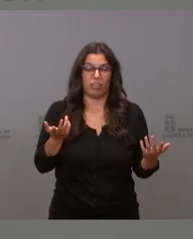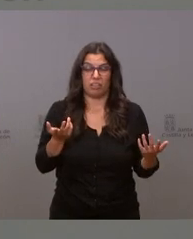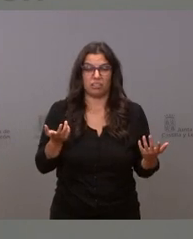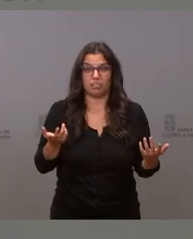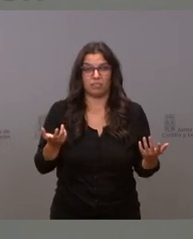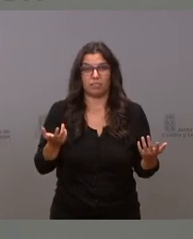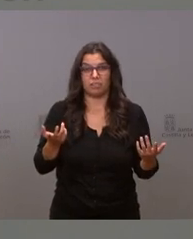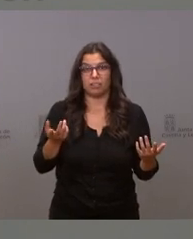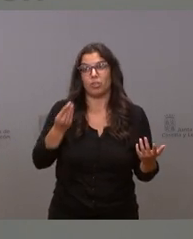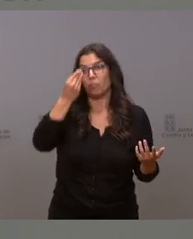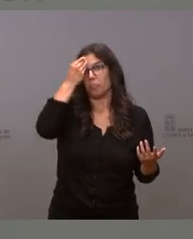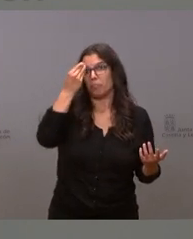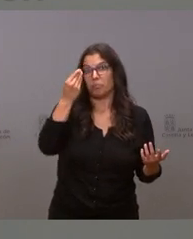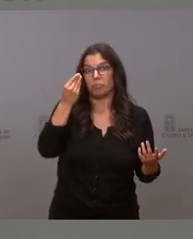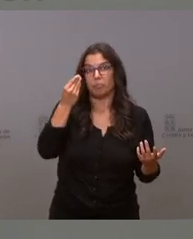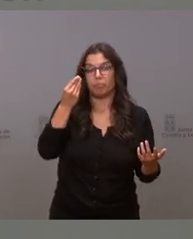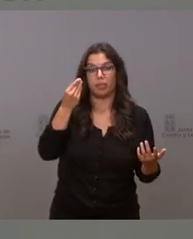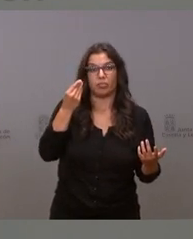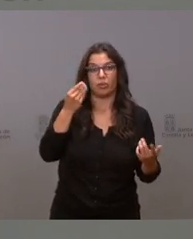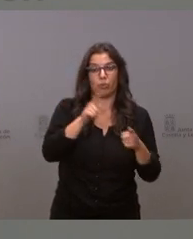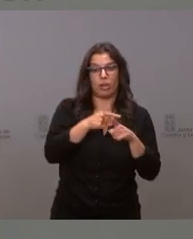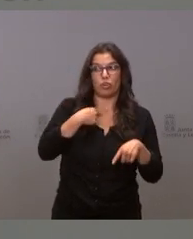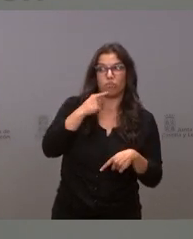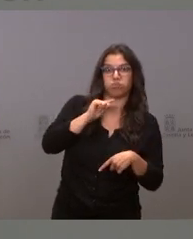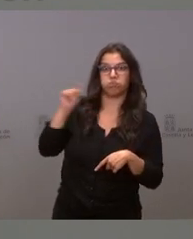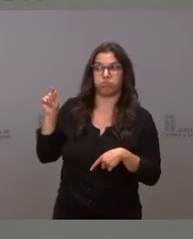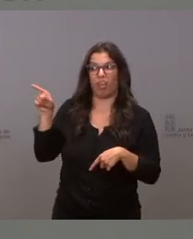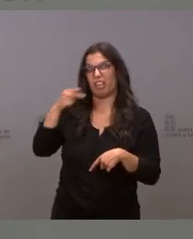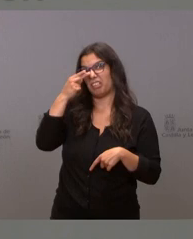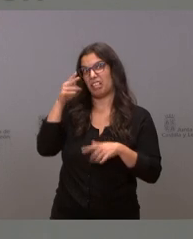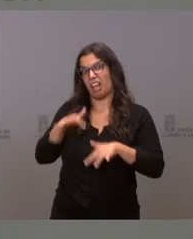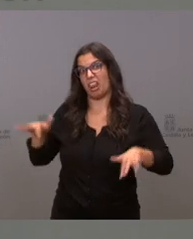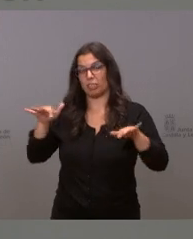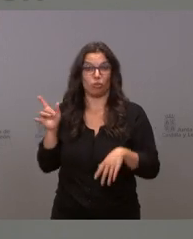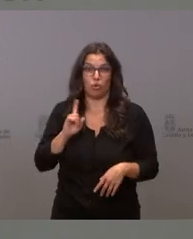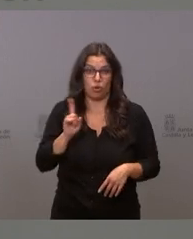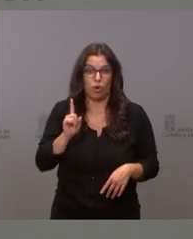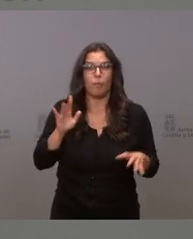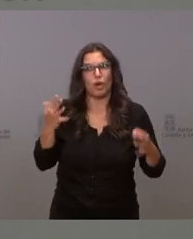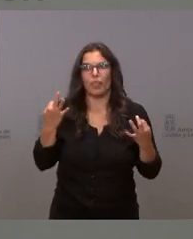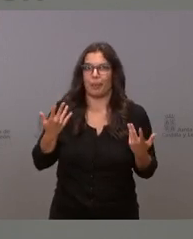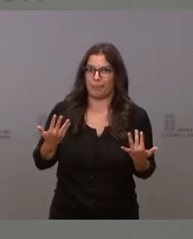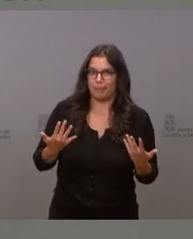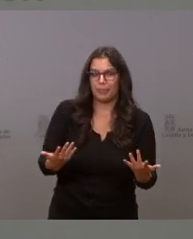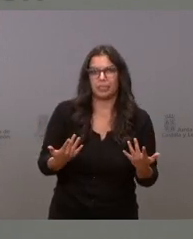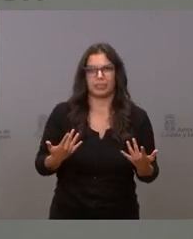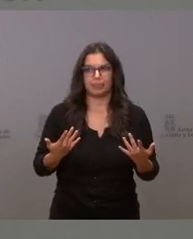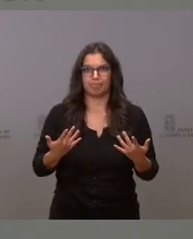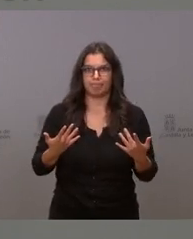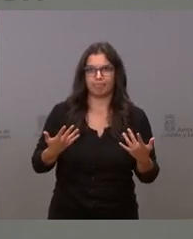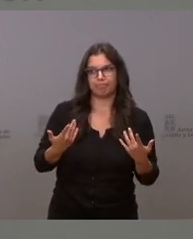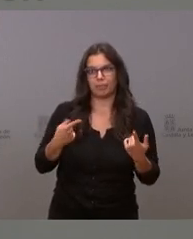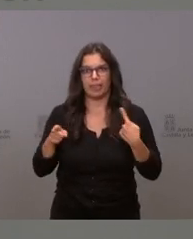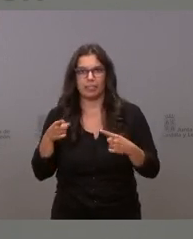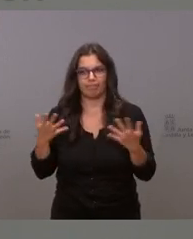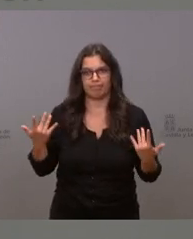y no quisiera dar esa esa imagen pero sí que creo que hay que apurarse y que hay que intentar poner todos los